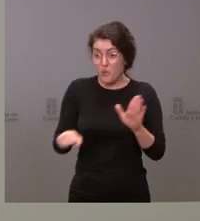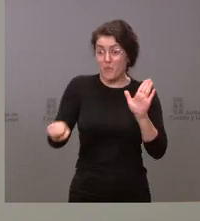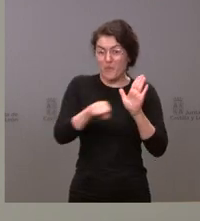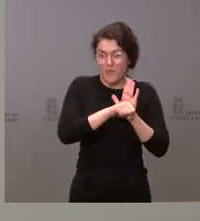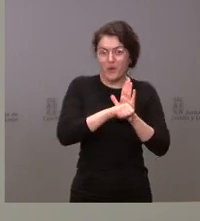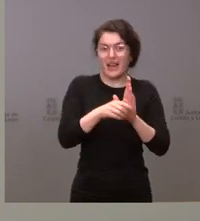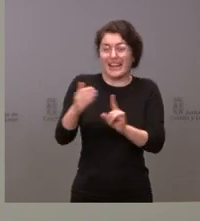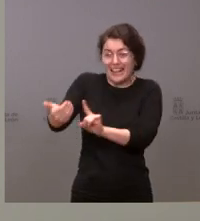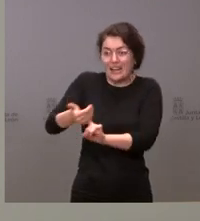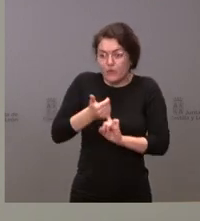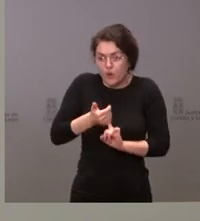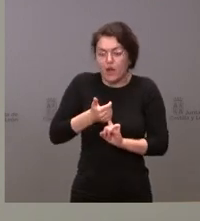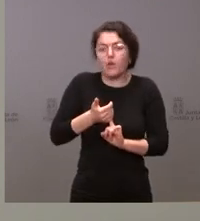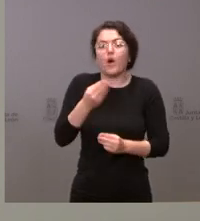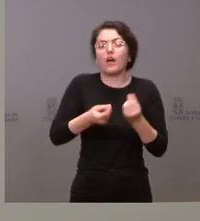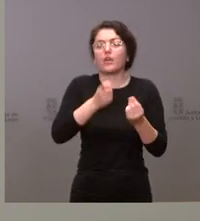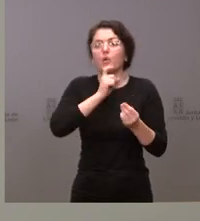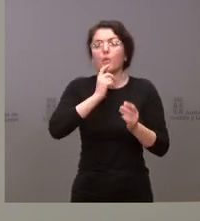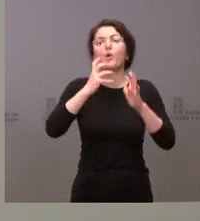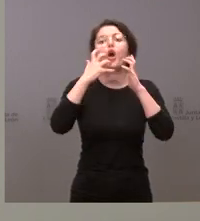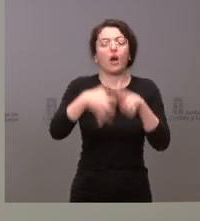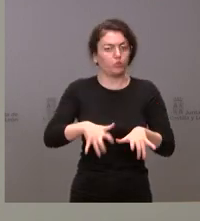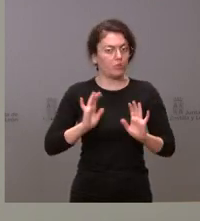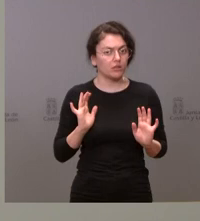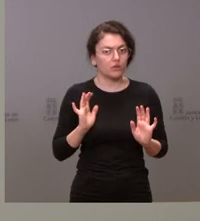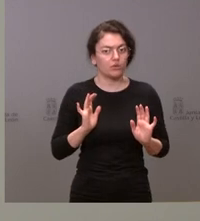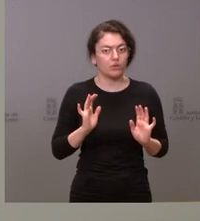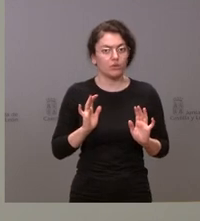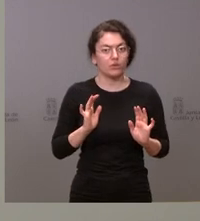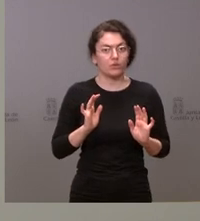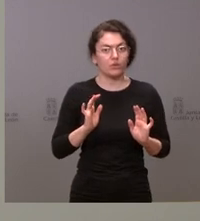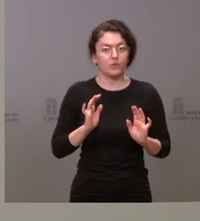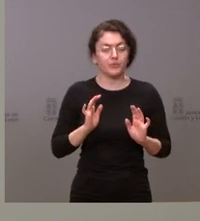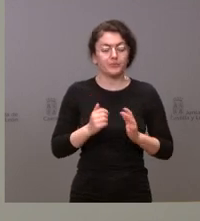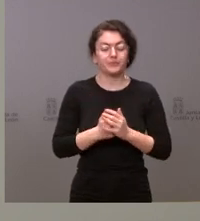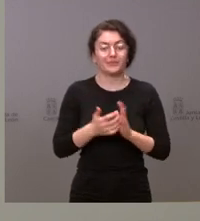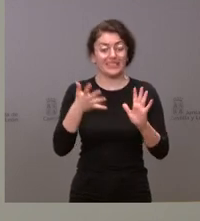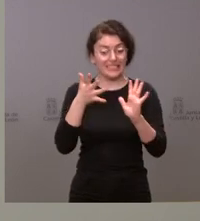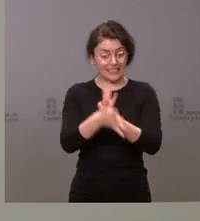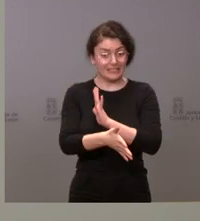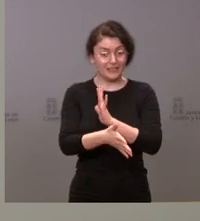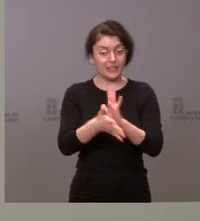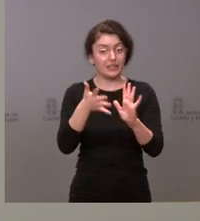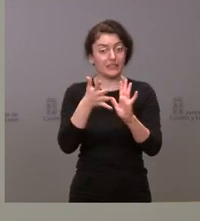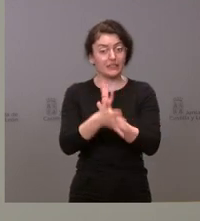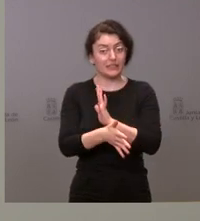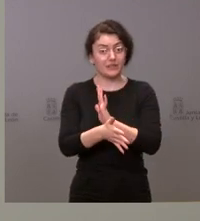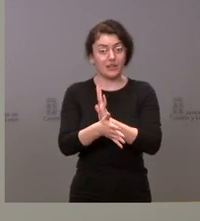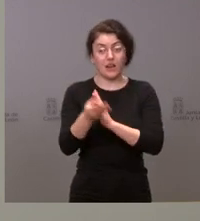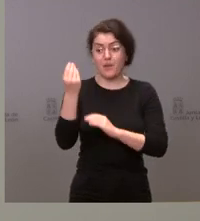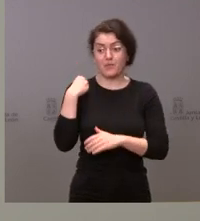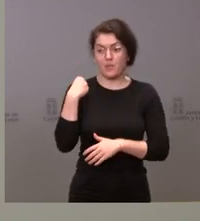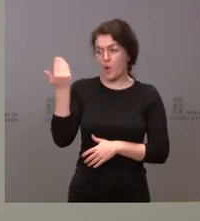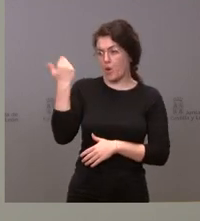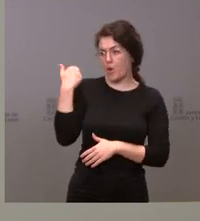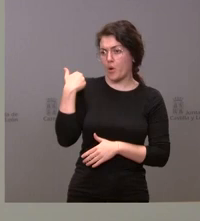prácticamente automática en función de esa aplicación de la directiva. Y, por tanto, así como en otras ocasiones tardaba un periodo de hasta